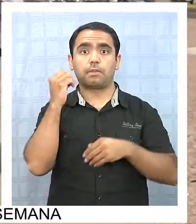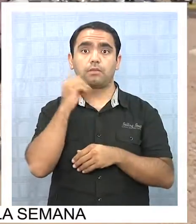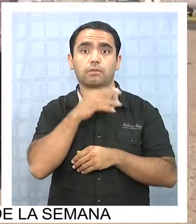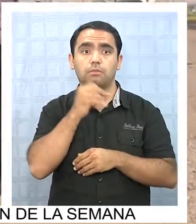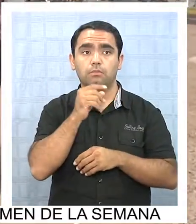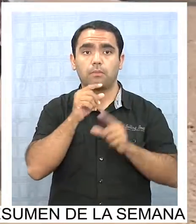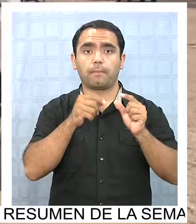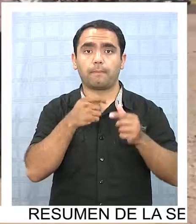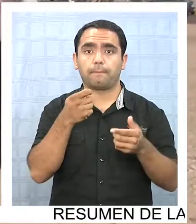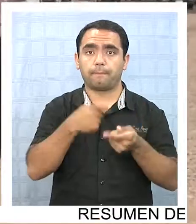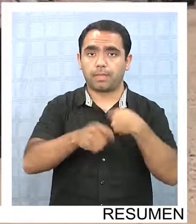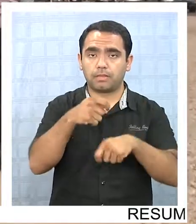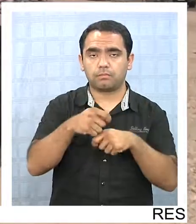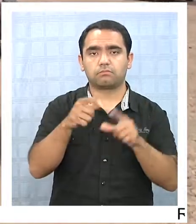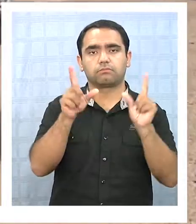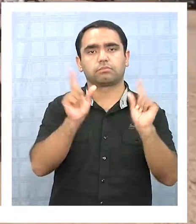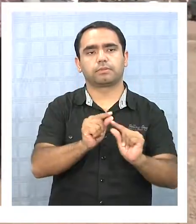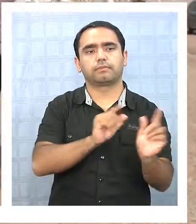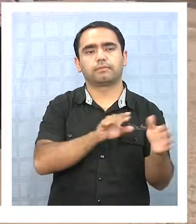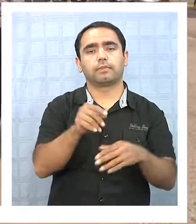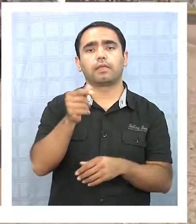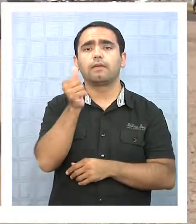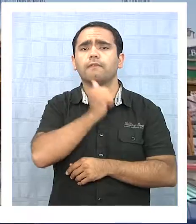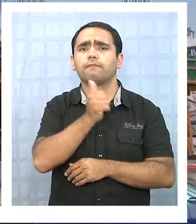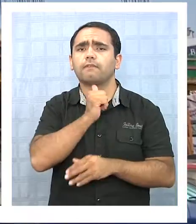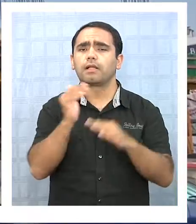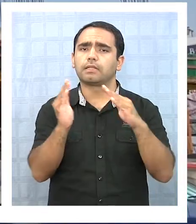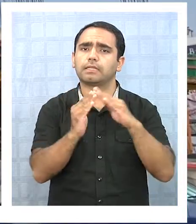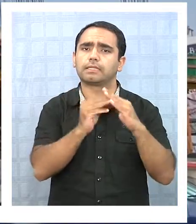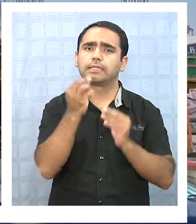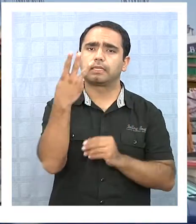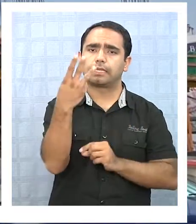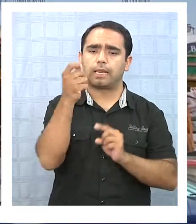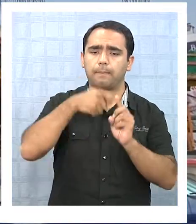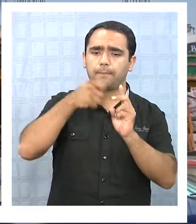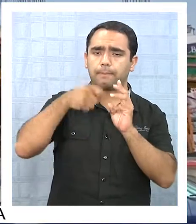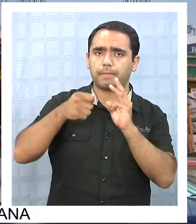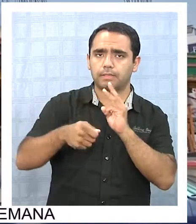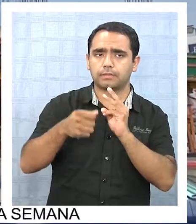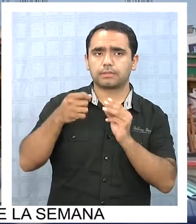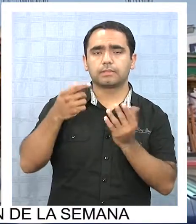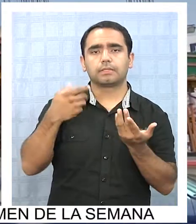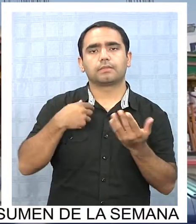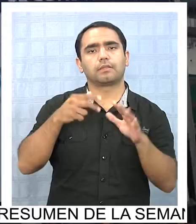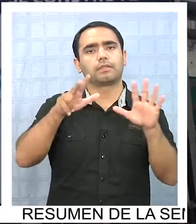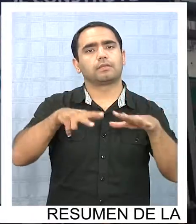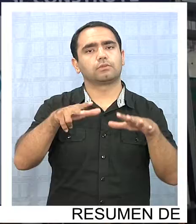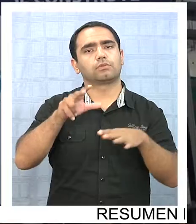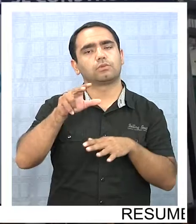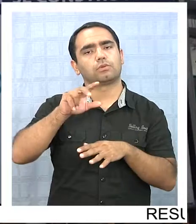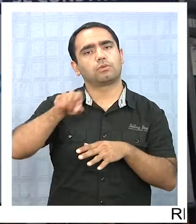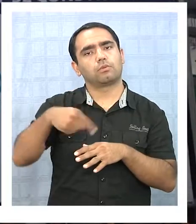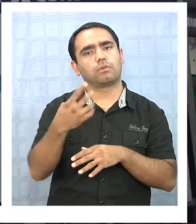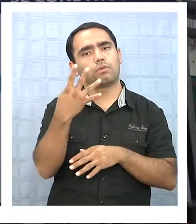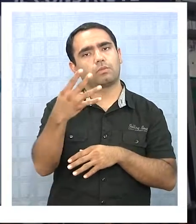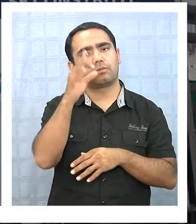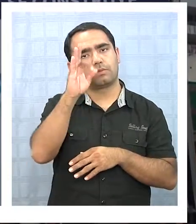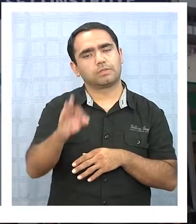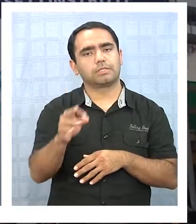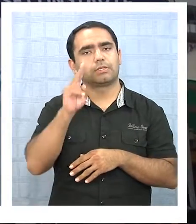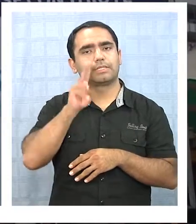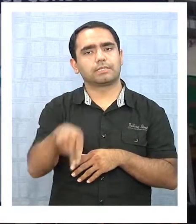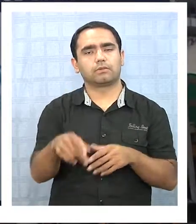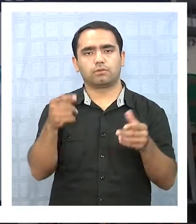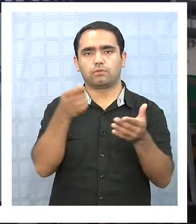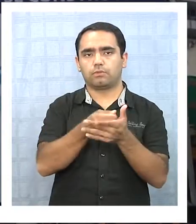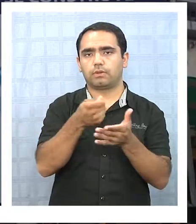de venta es bastante menor. La oferta de viviendas este año, en los tres primeros meses, alcanzó un crecimiento del 18,4%.